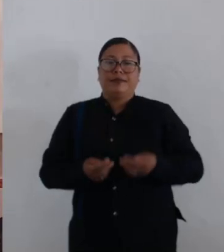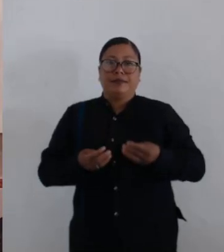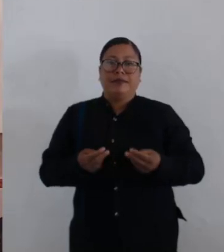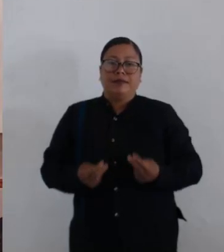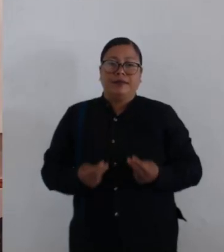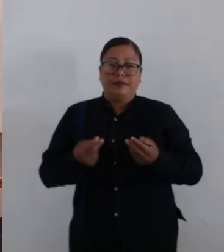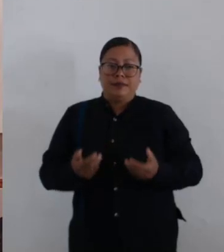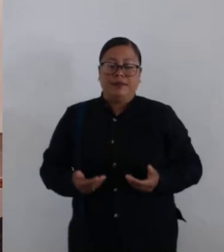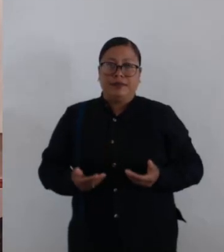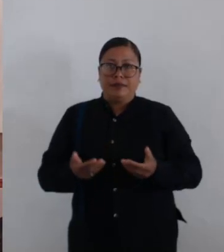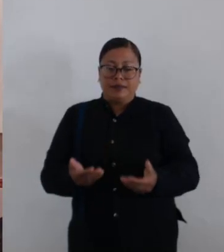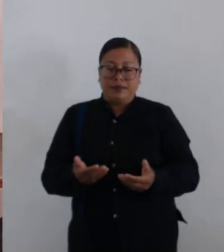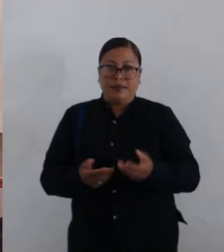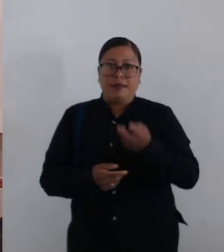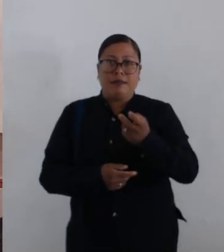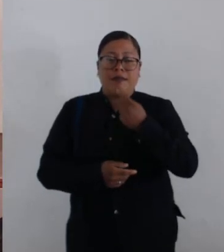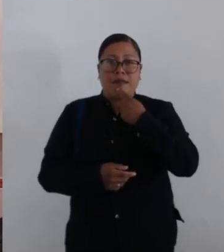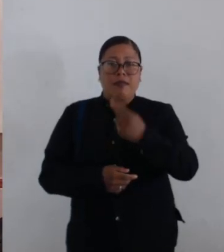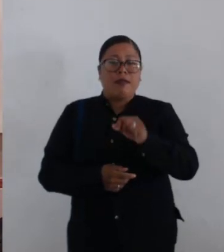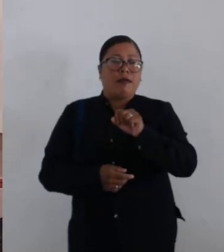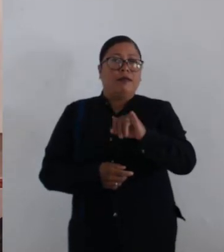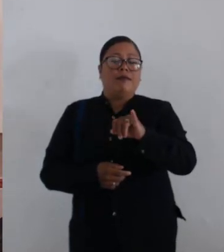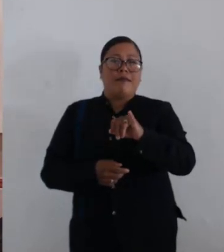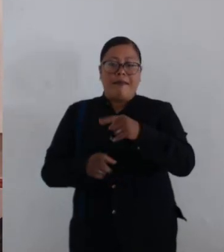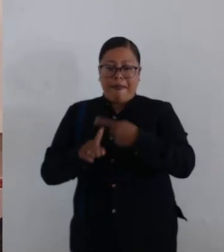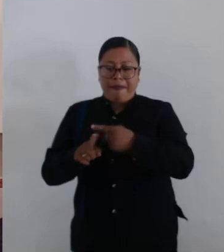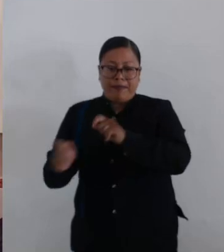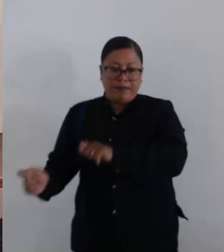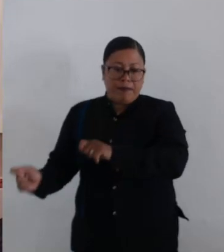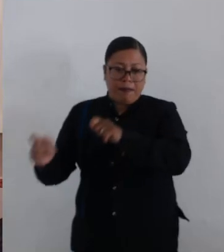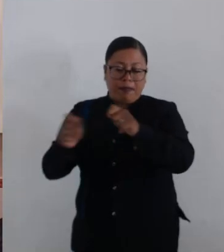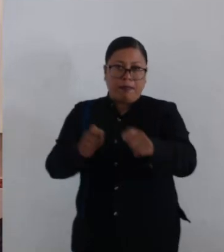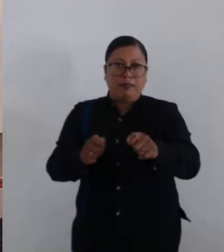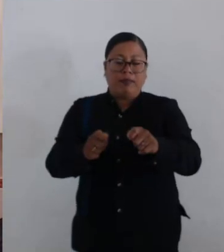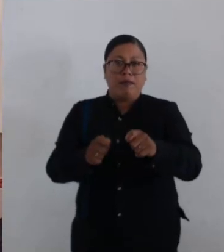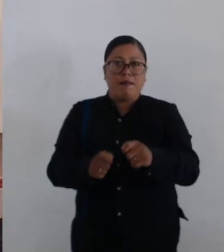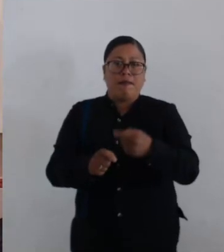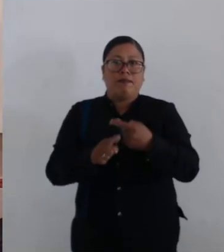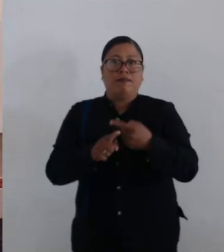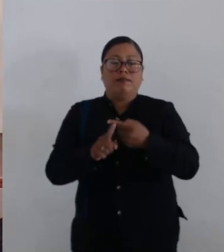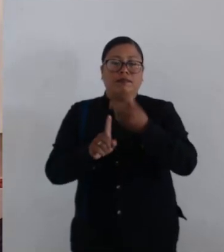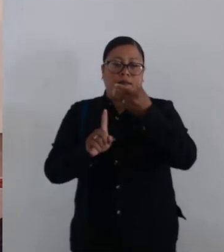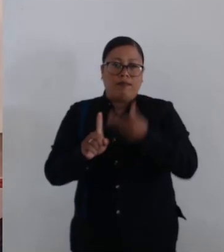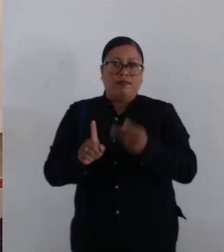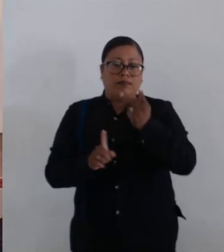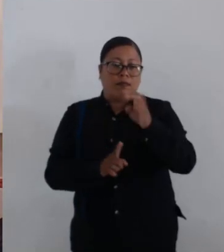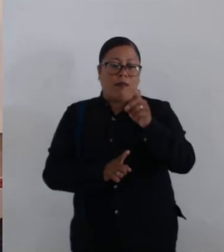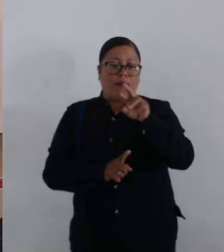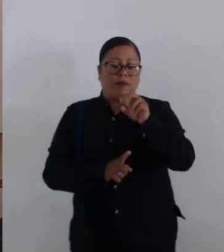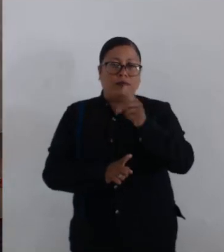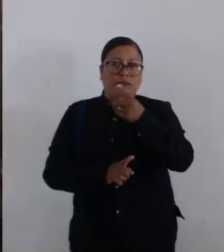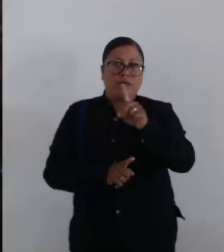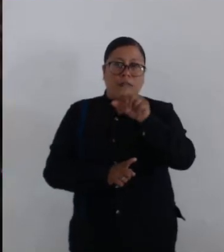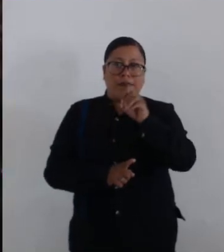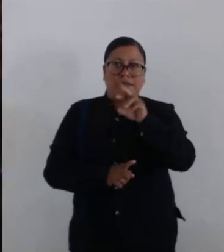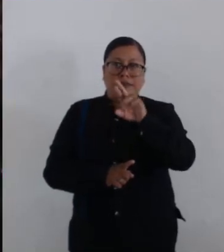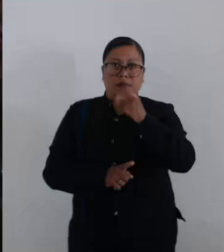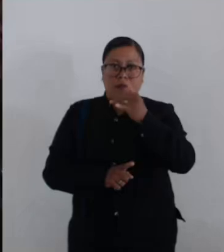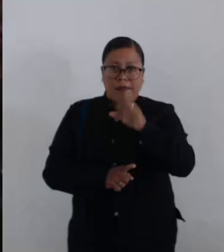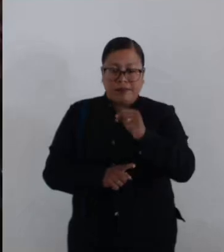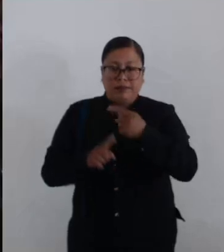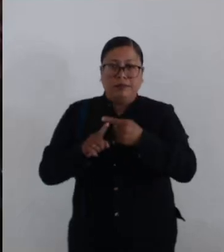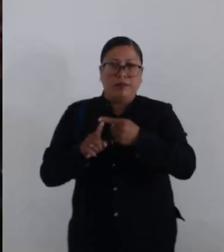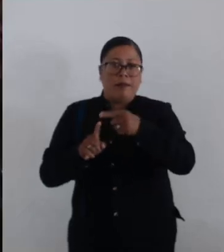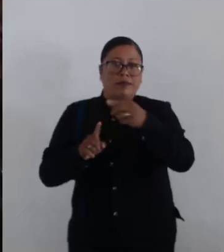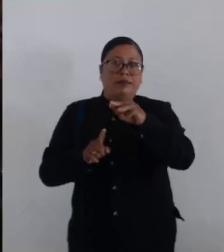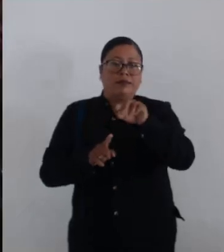Comercio en Vía Pública, mediante el que se determina aprobar la sesión de derechos que realice el concesionario Pedro de los Reyes Flores, a favor de